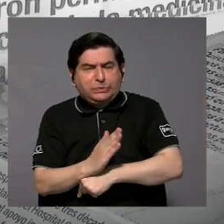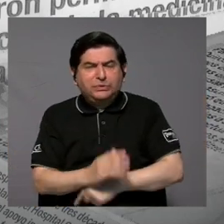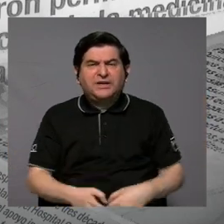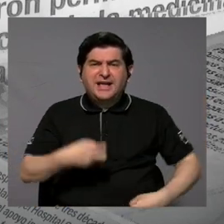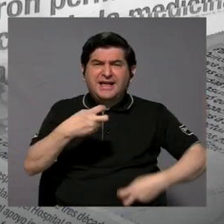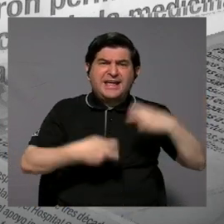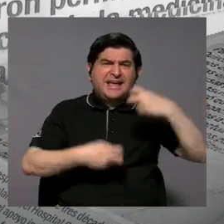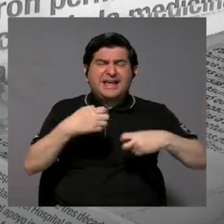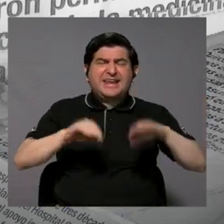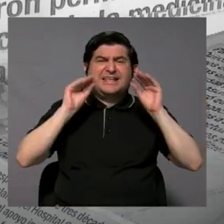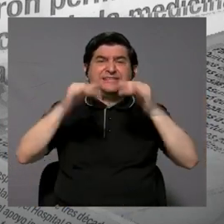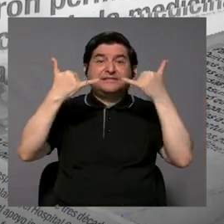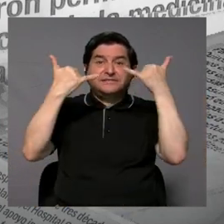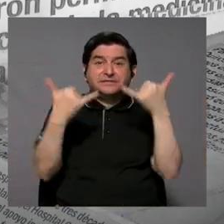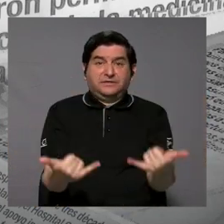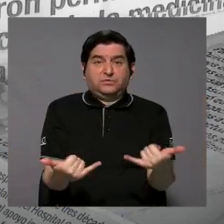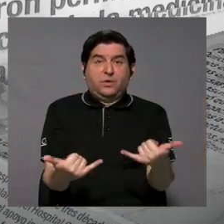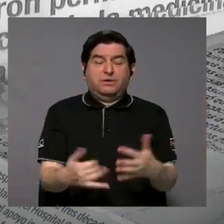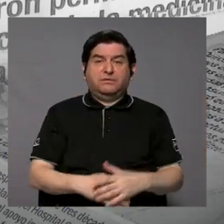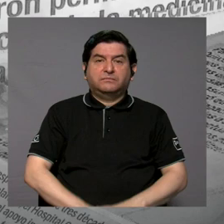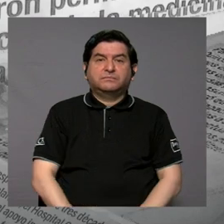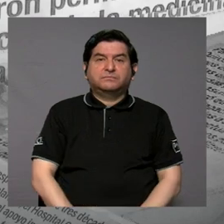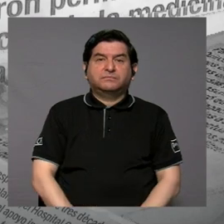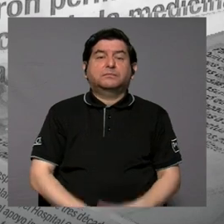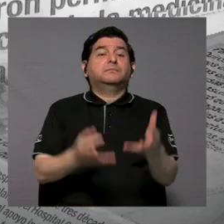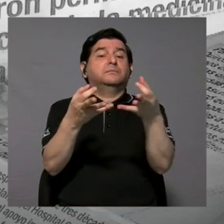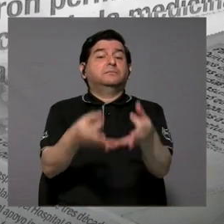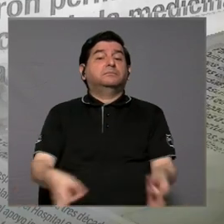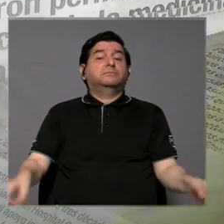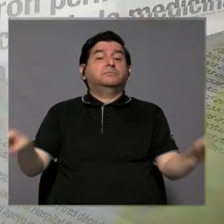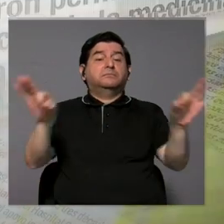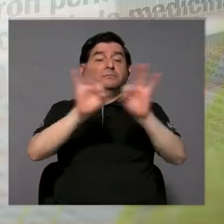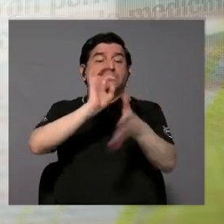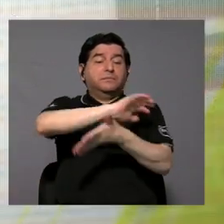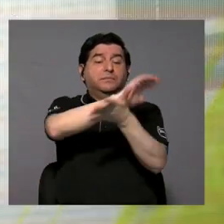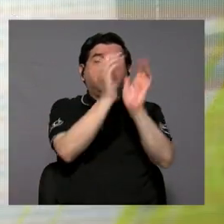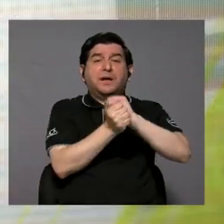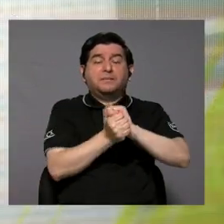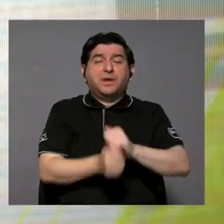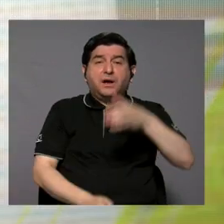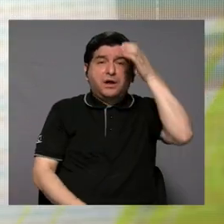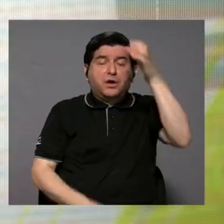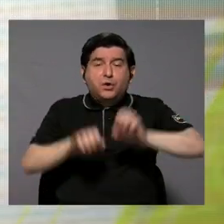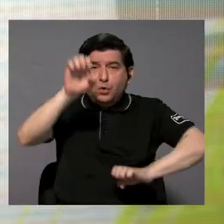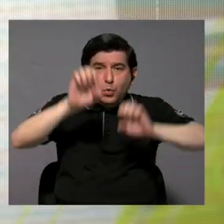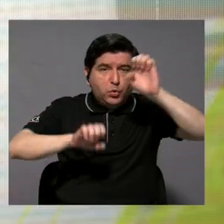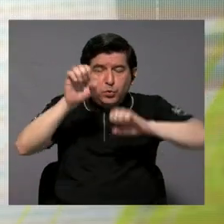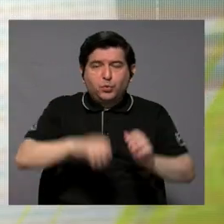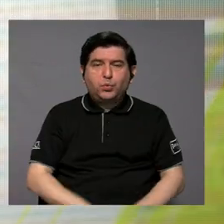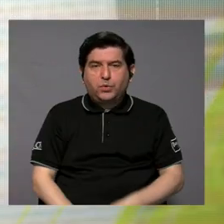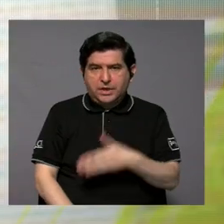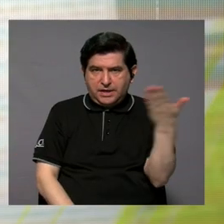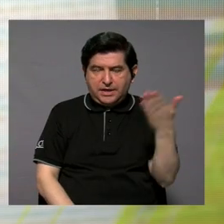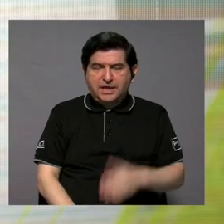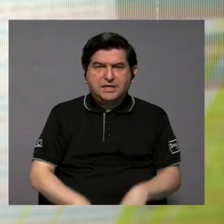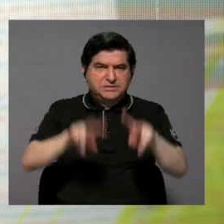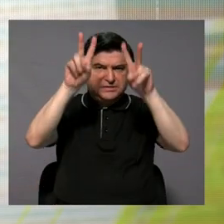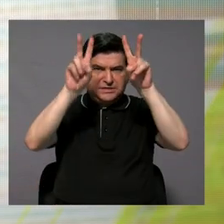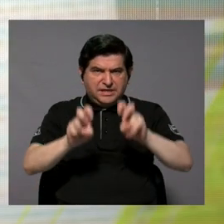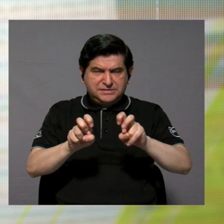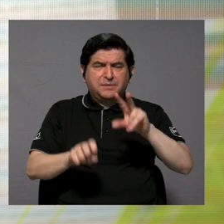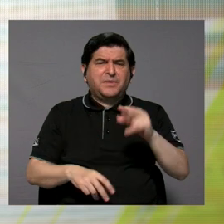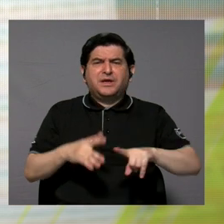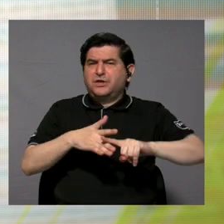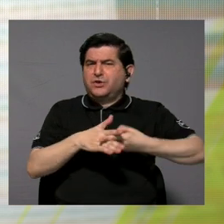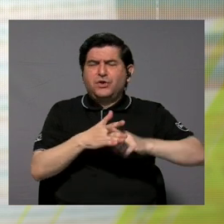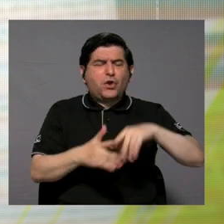de la crisis educativa que tenemos, es importante cambiar la cultura de evaluación en el sentido de que las pruebas no